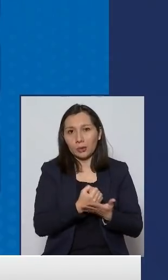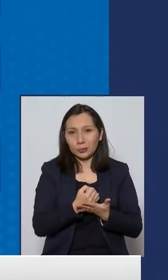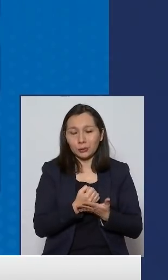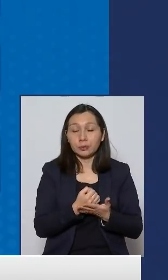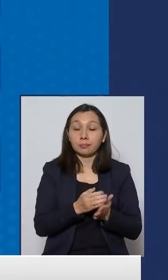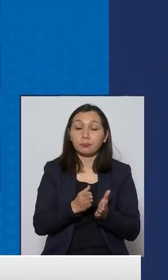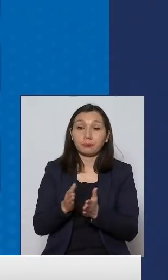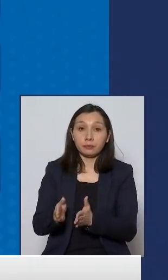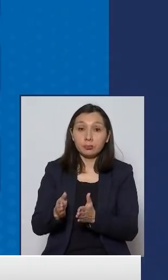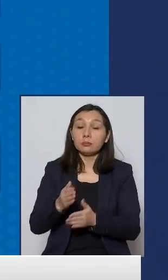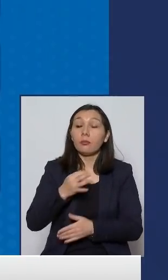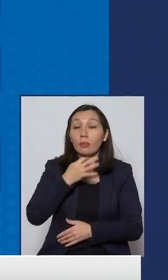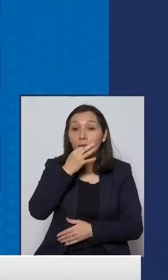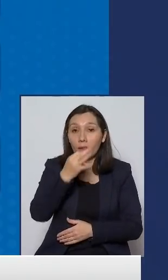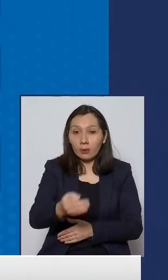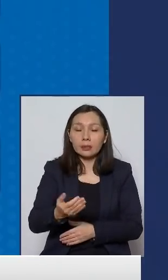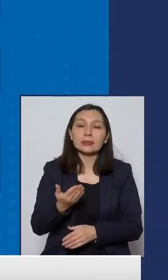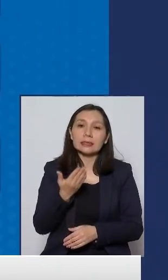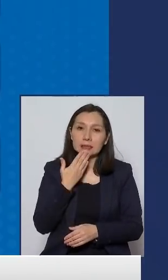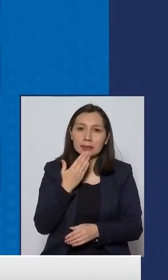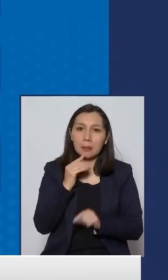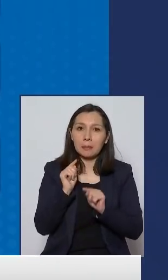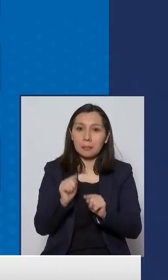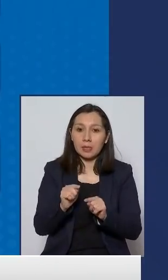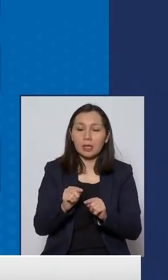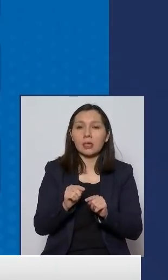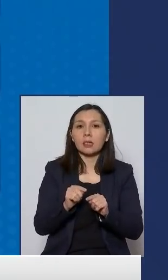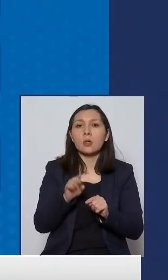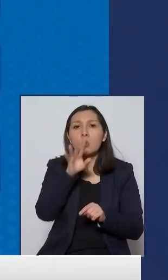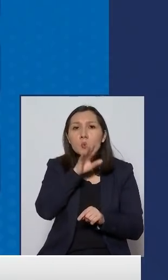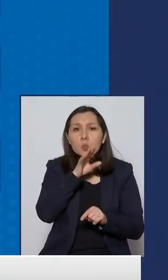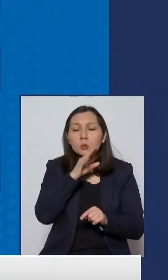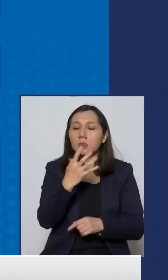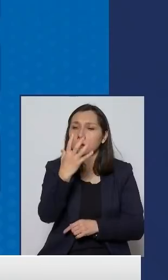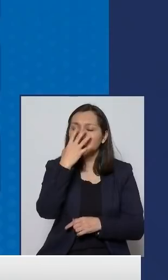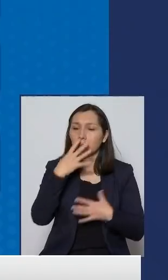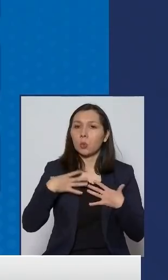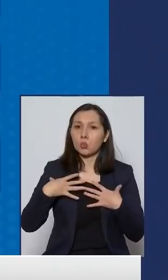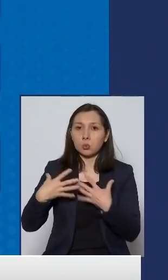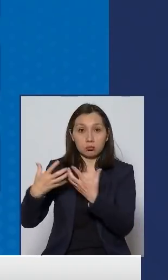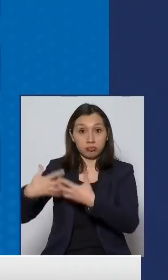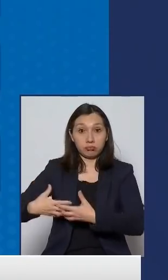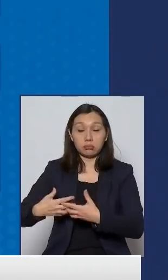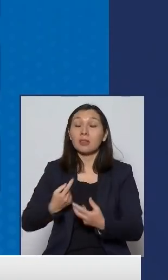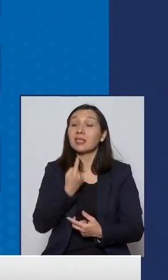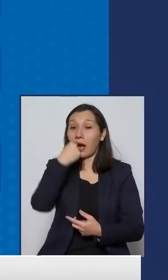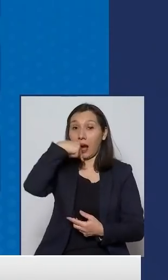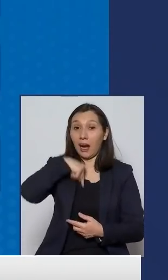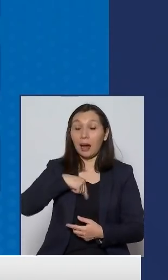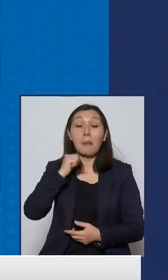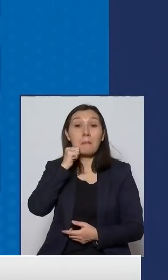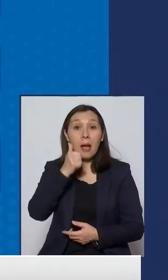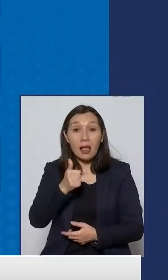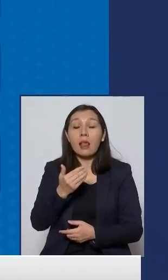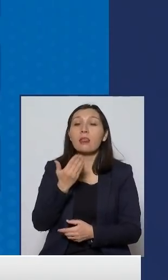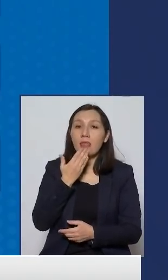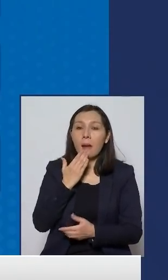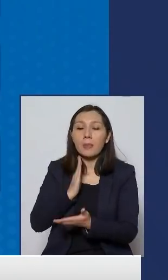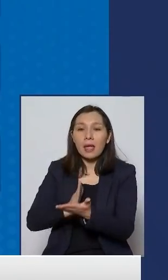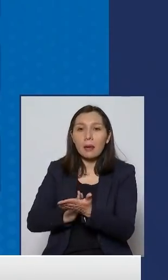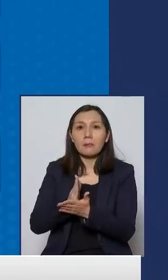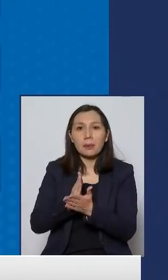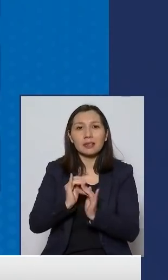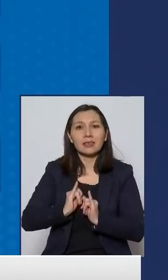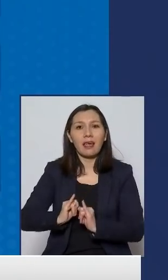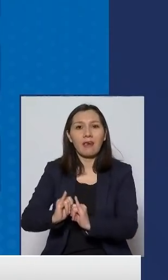Queremos señalar también que la ocupación de ventiladores mecánicos, a partir de mañana también vamos a empezar